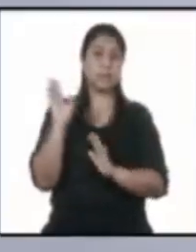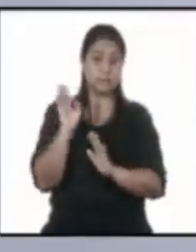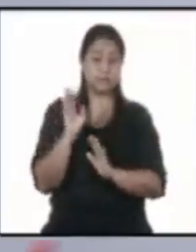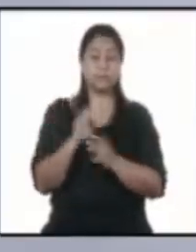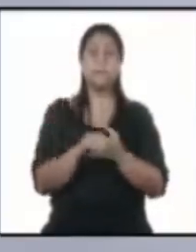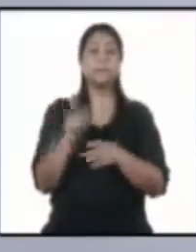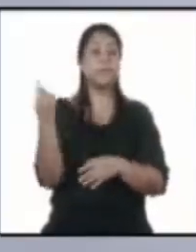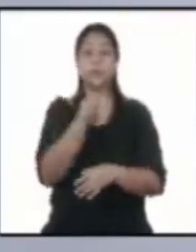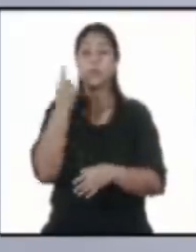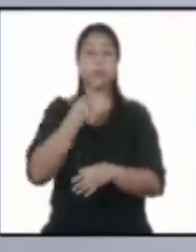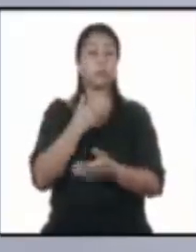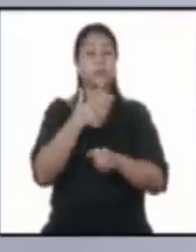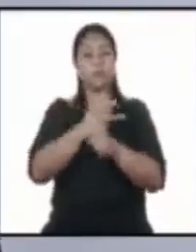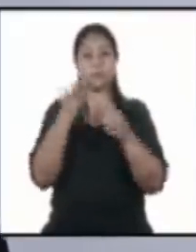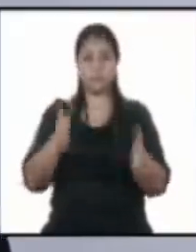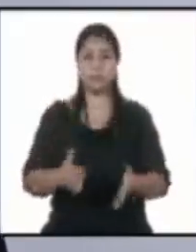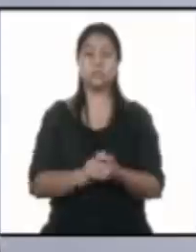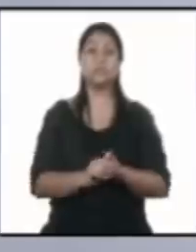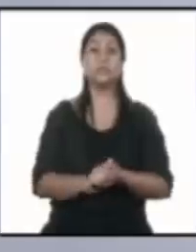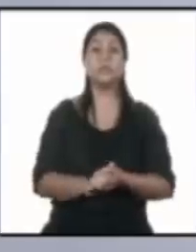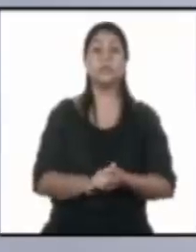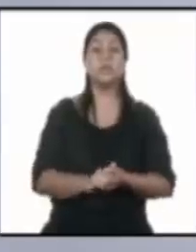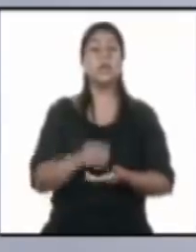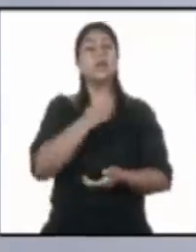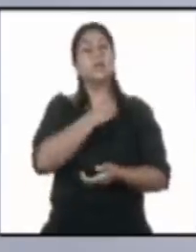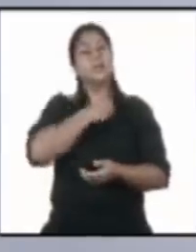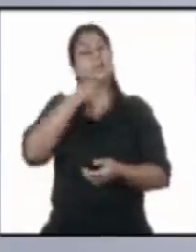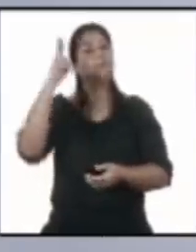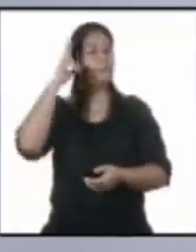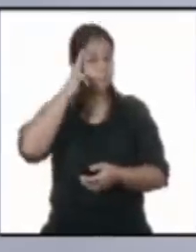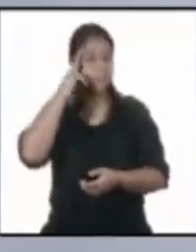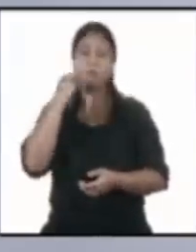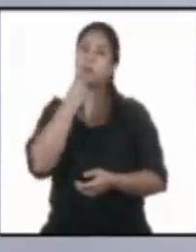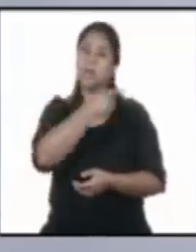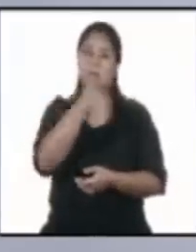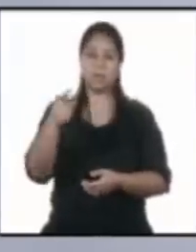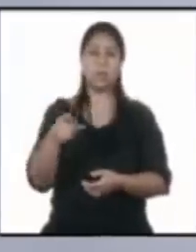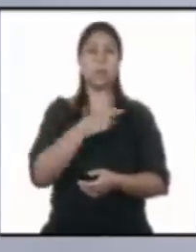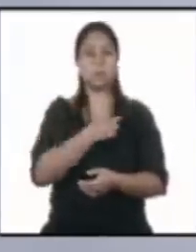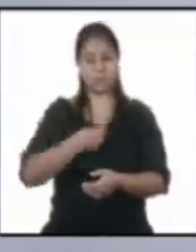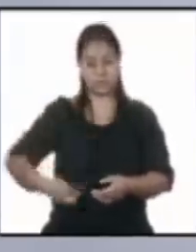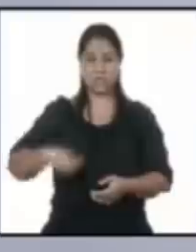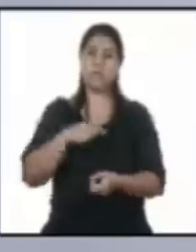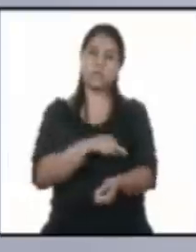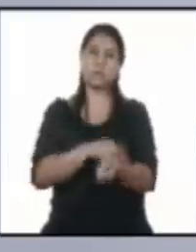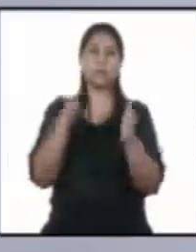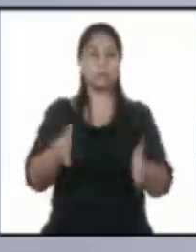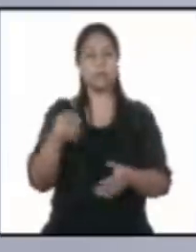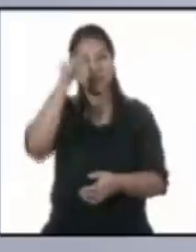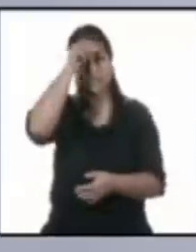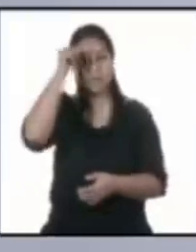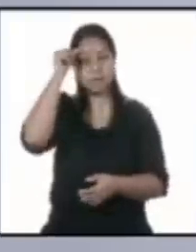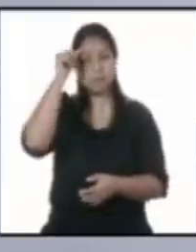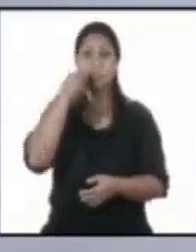mano de todos los guatemaltecos. Quiero recordar los mensajes que nuestro Presidente de la República, el doctor Alejandro Llamatey,